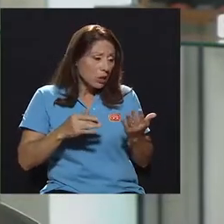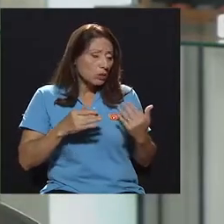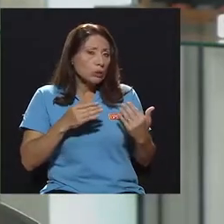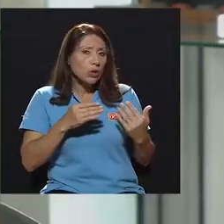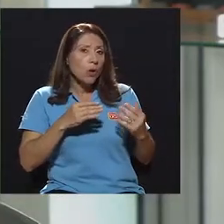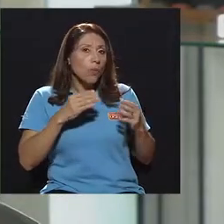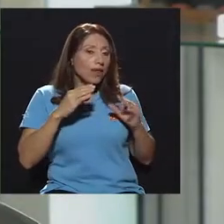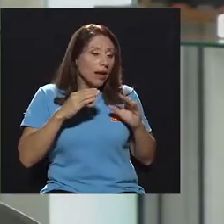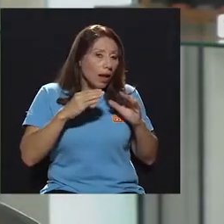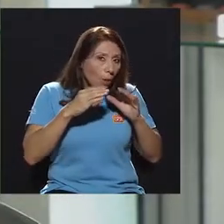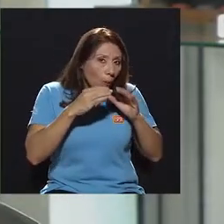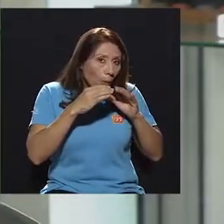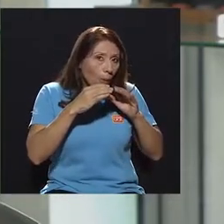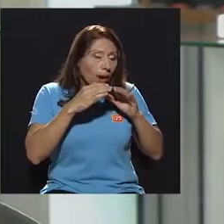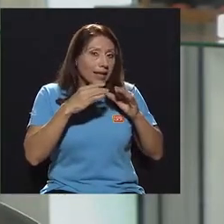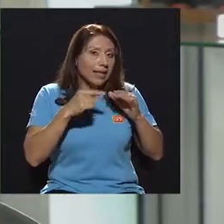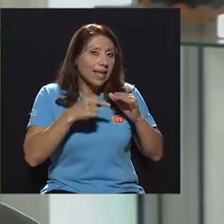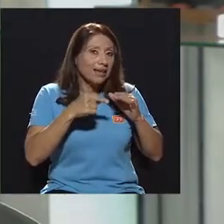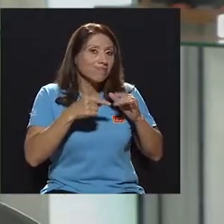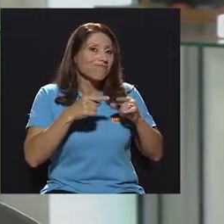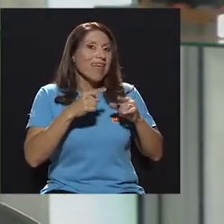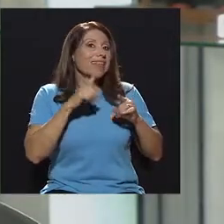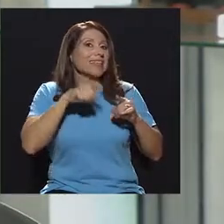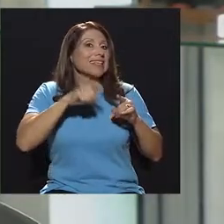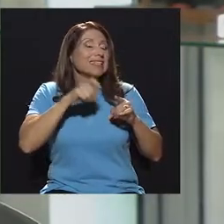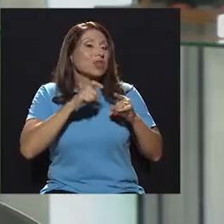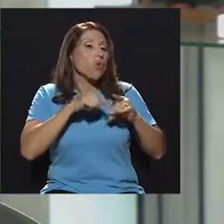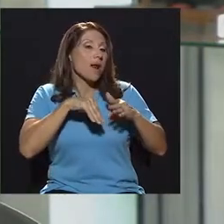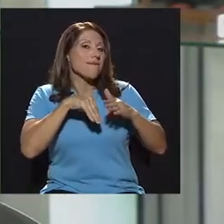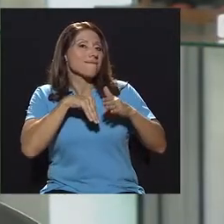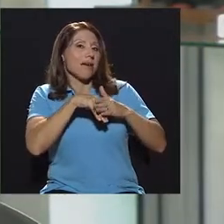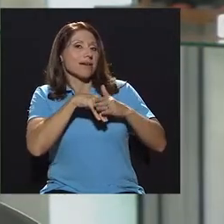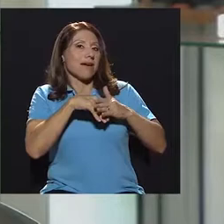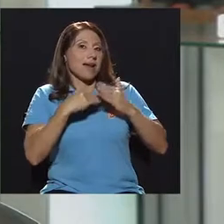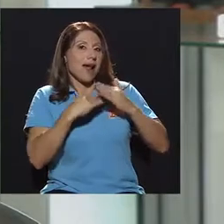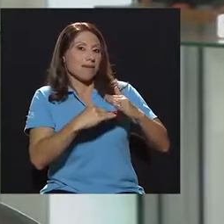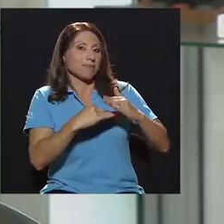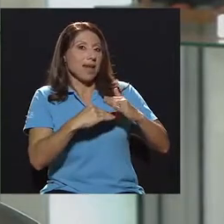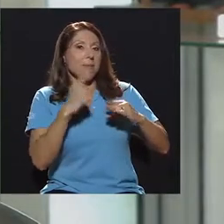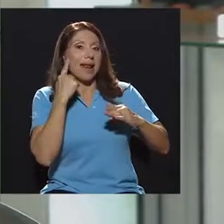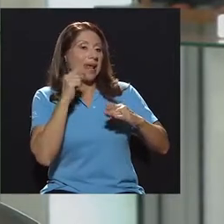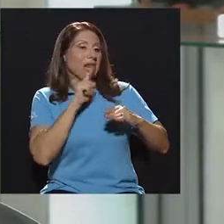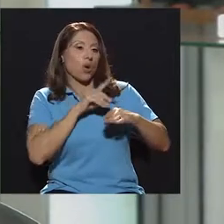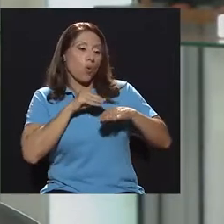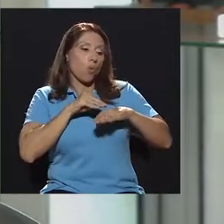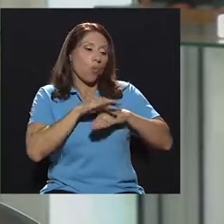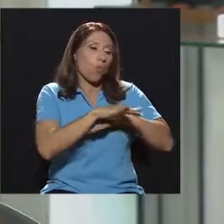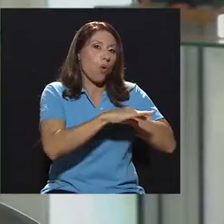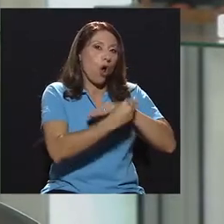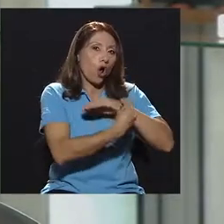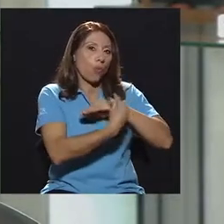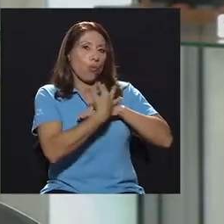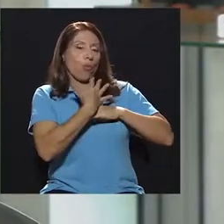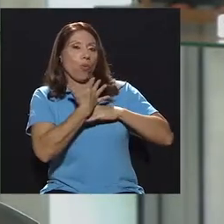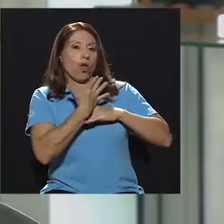barrera que pueda evitarme a mí, contagiarme o contagiar a la persona de algún contacto que podamos tener en ese